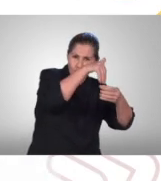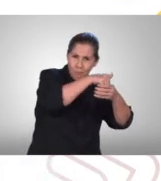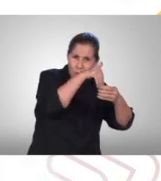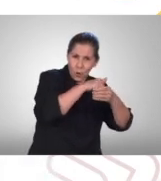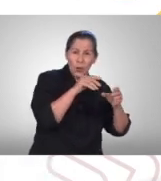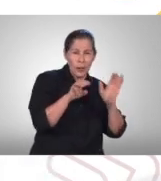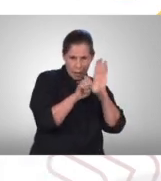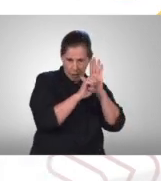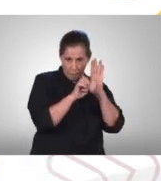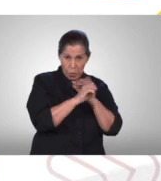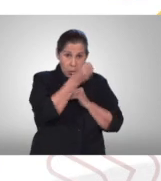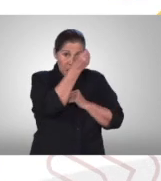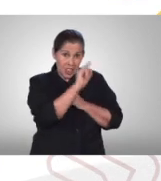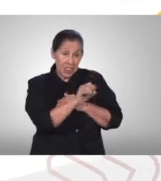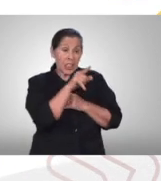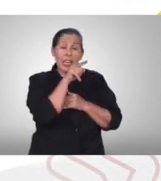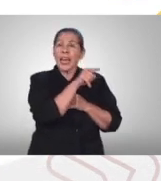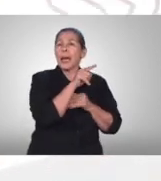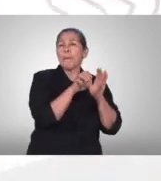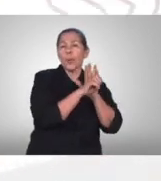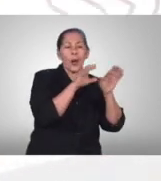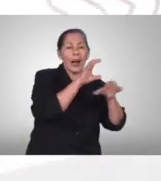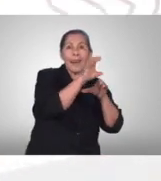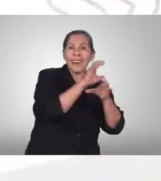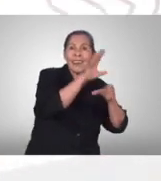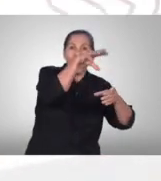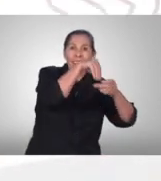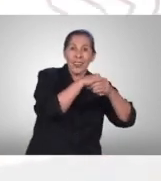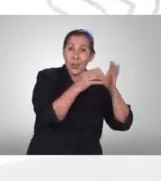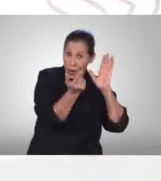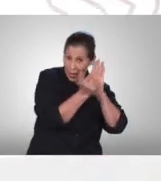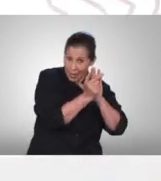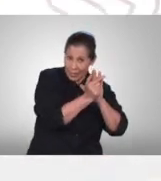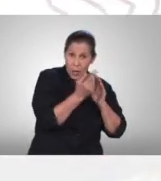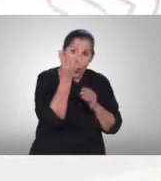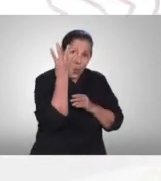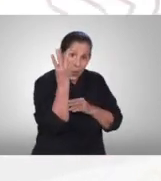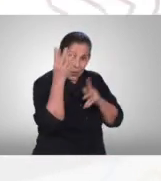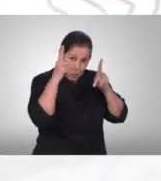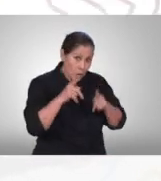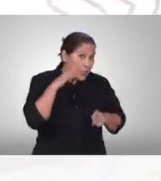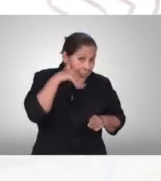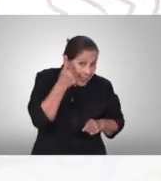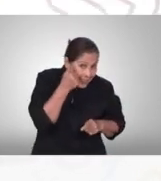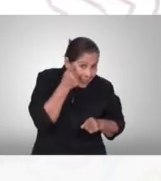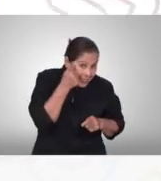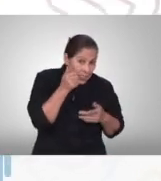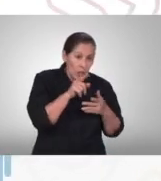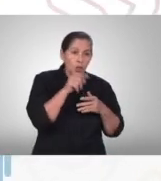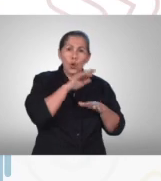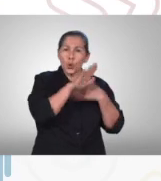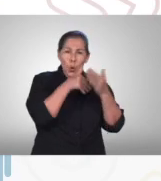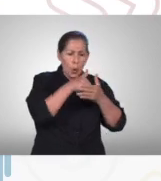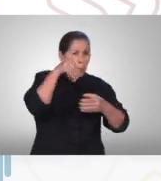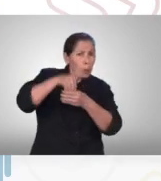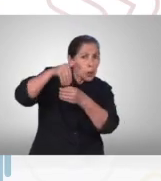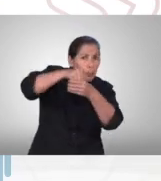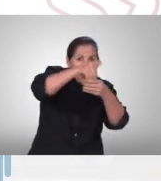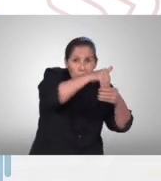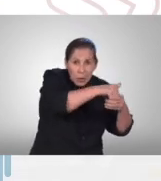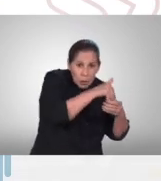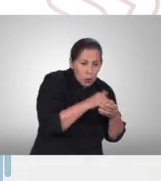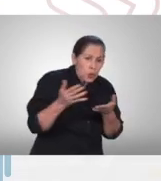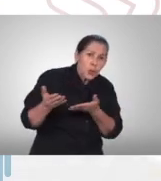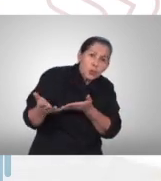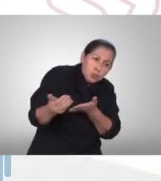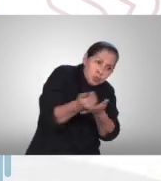ejemplo si para la facultad de ciencias jurídicas se postulan cuatro candidaturas sus electos los que obtengan mayor cantidad